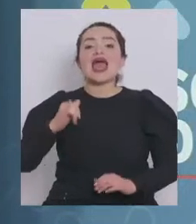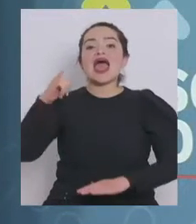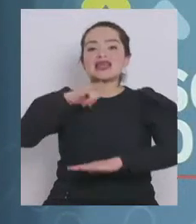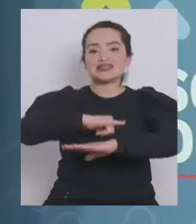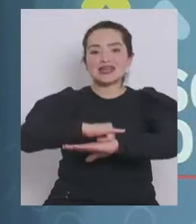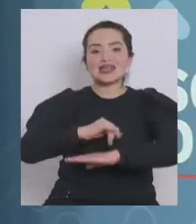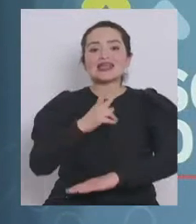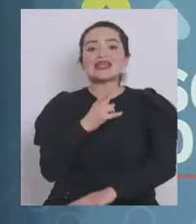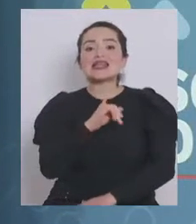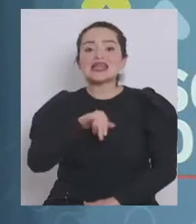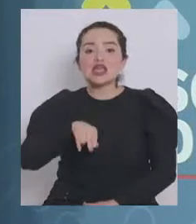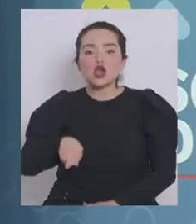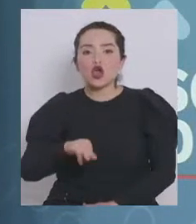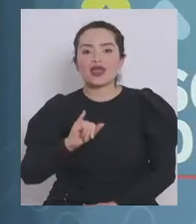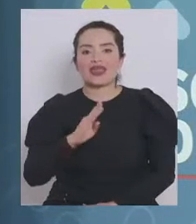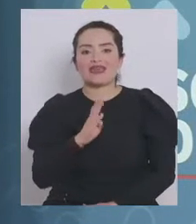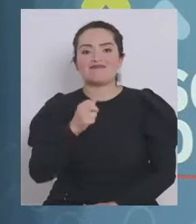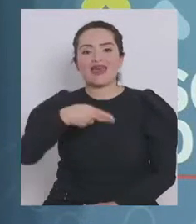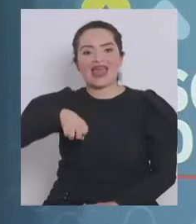y Bañes.